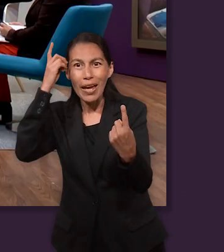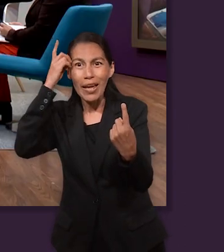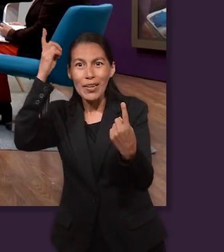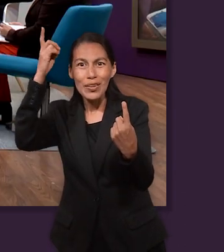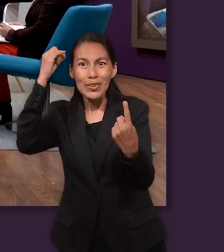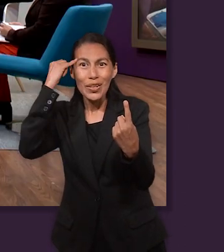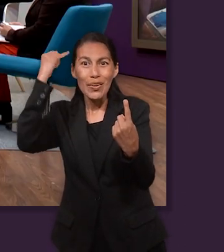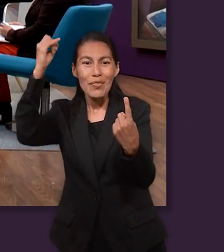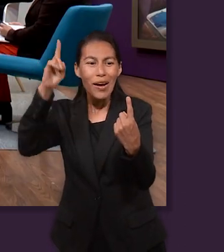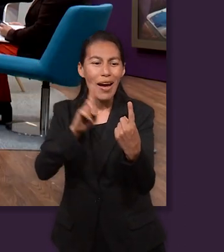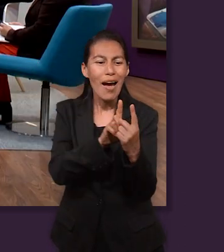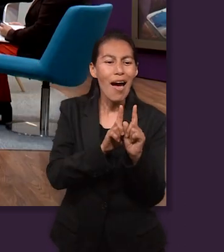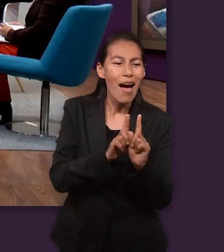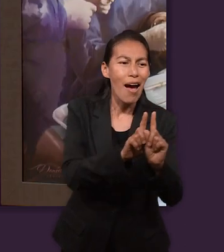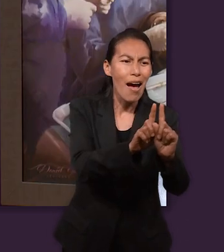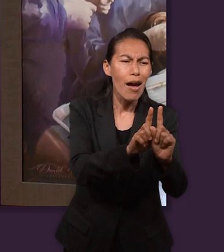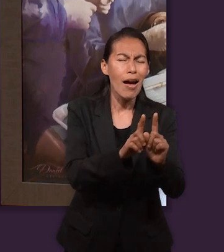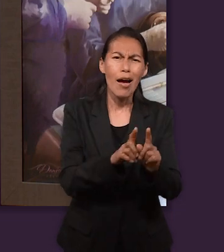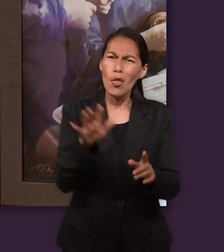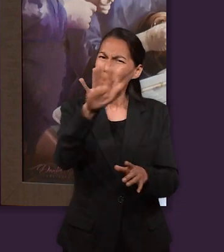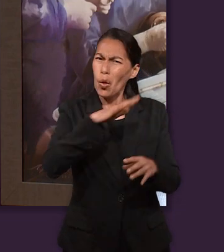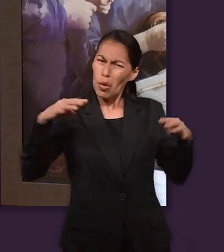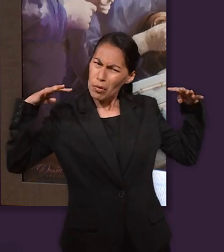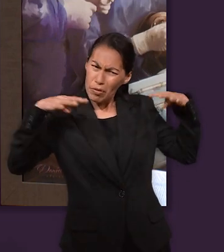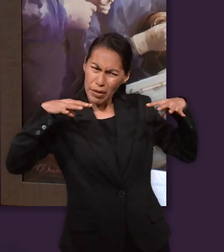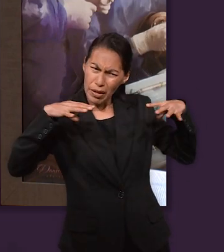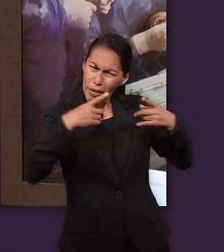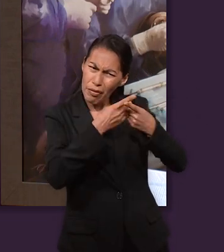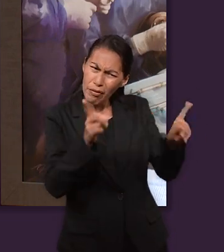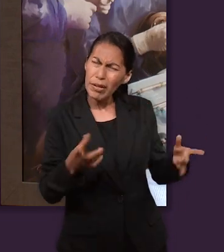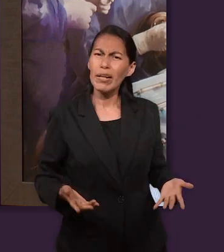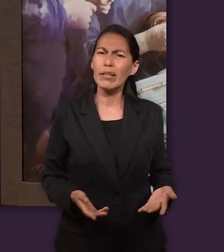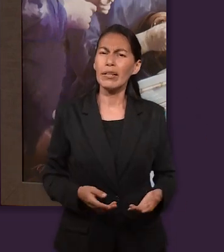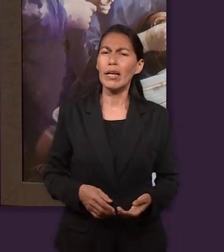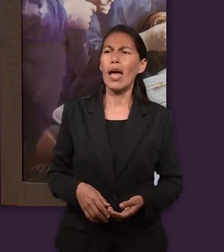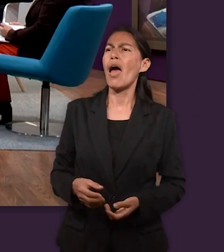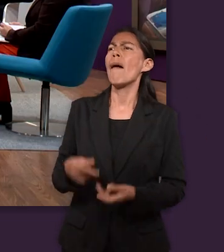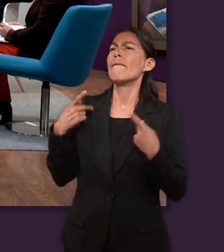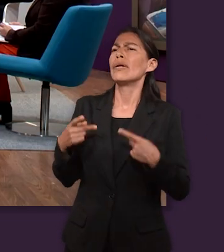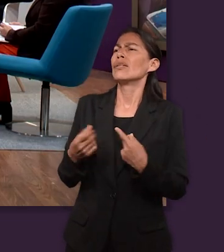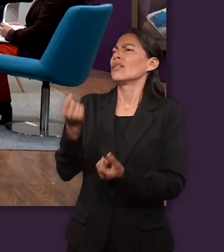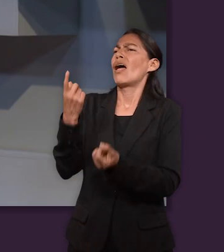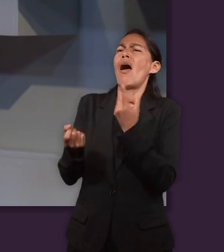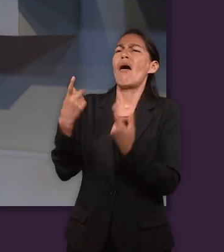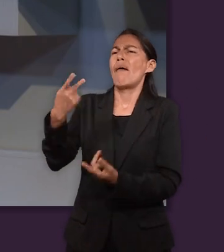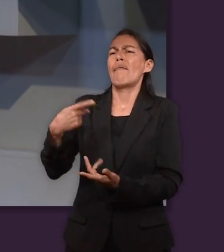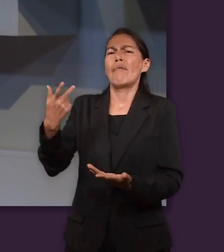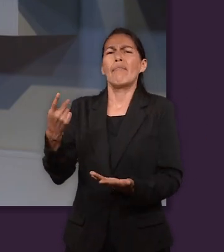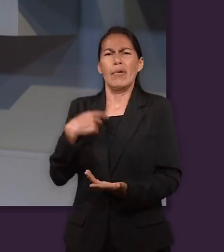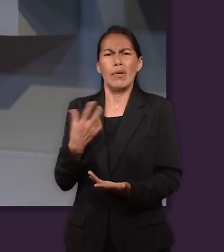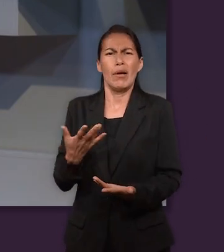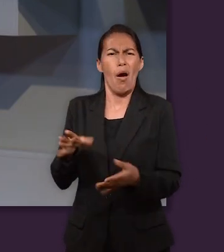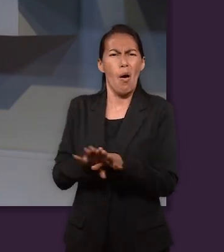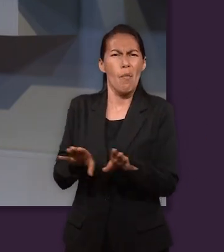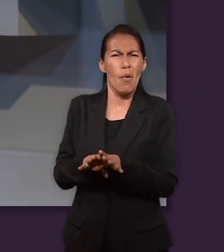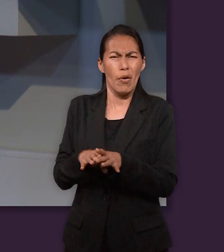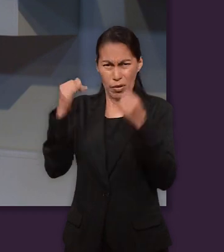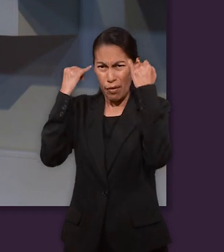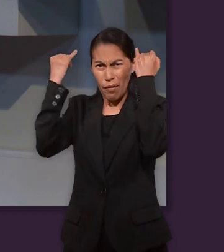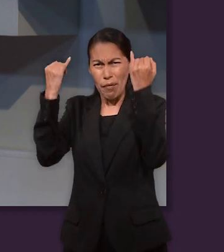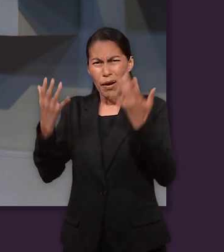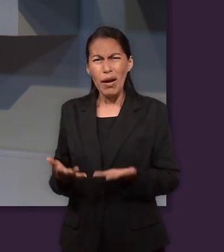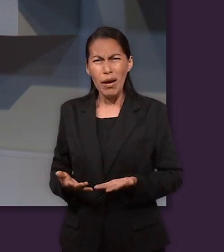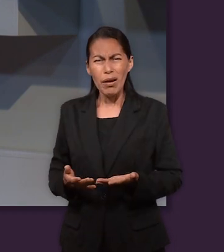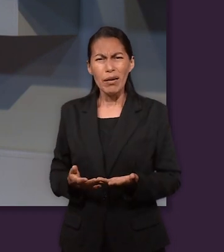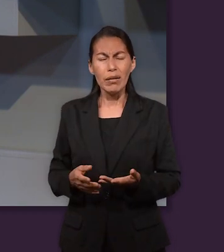Eso es muy interesante. ¿Cuántas veces preguntan si Jehová está con nosotros? Y ven en nosotros ese reflejo. Es cierto. Pero pues no